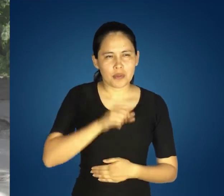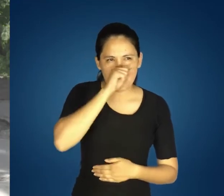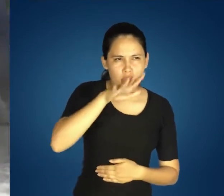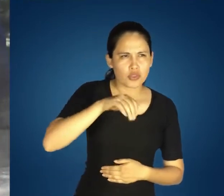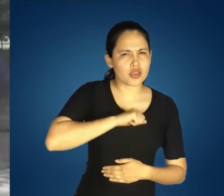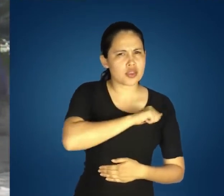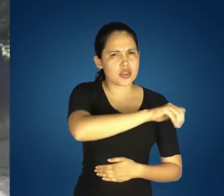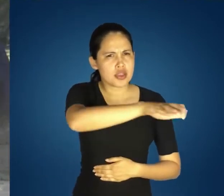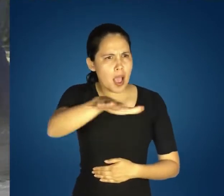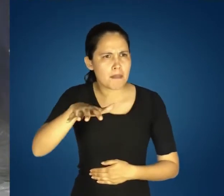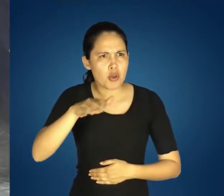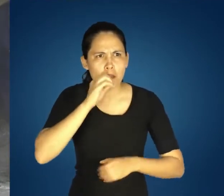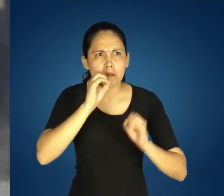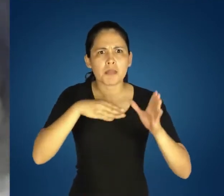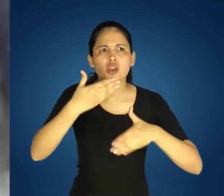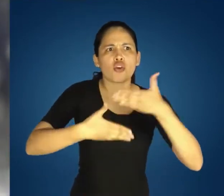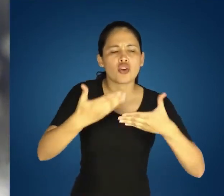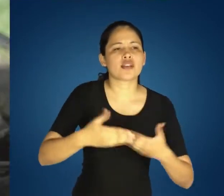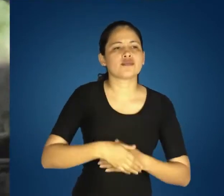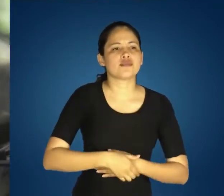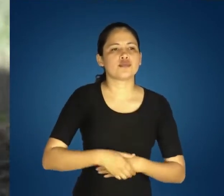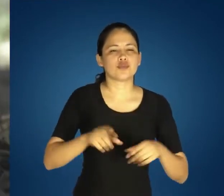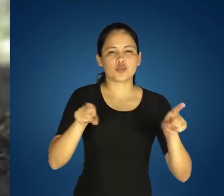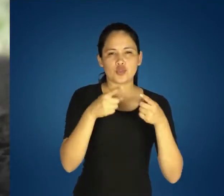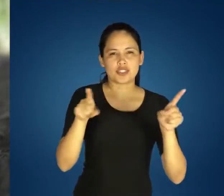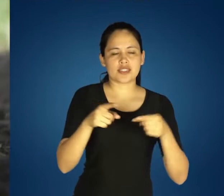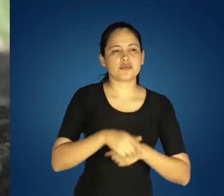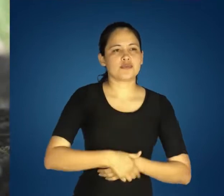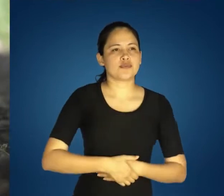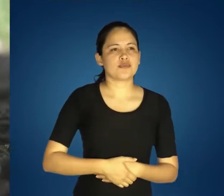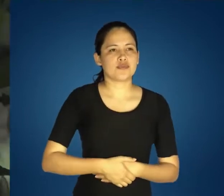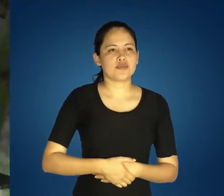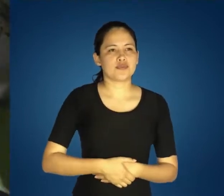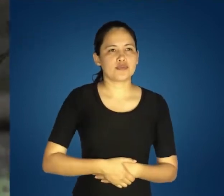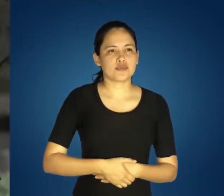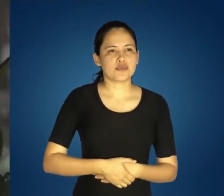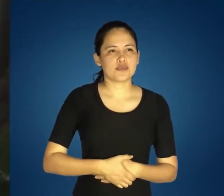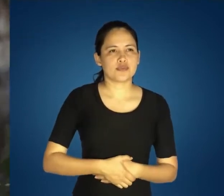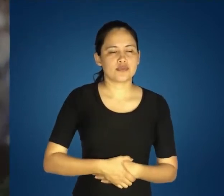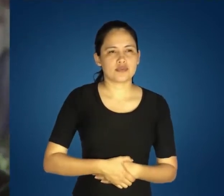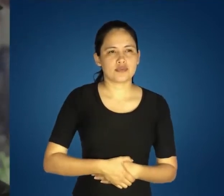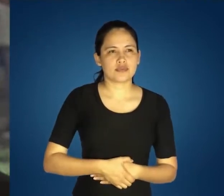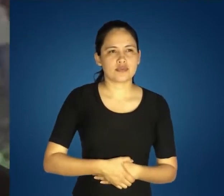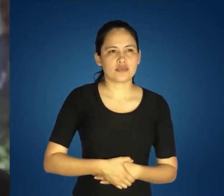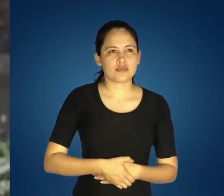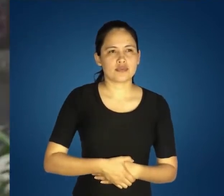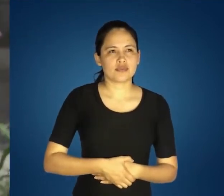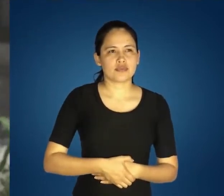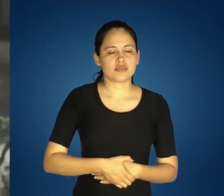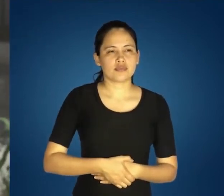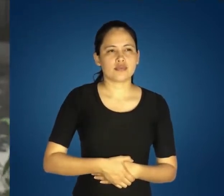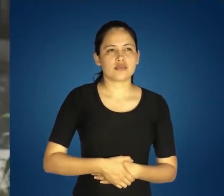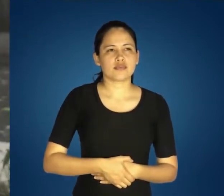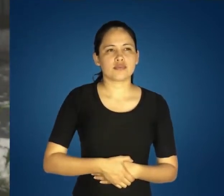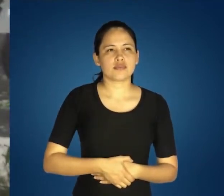los paisajes de patios y campos Un hombre con asada mejora su jardín y llegan dos personas para comprar productos